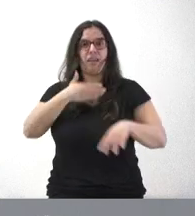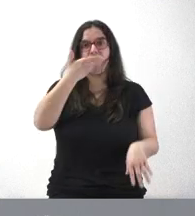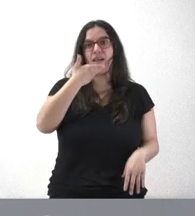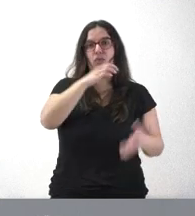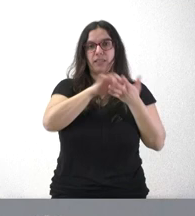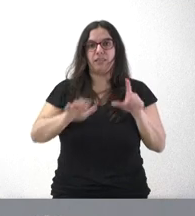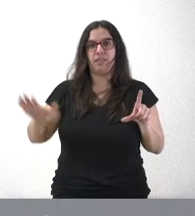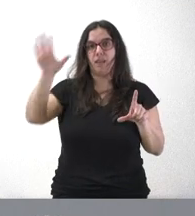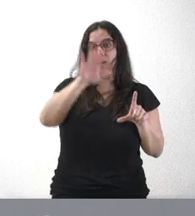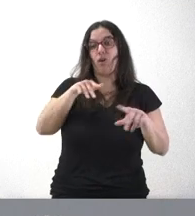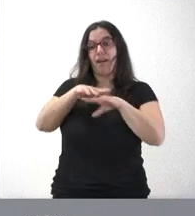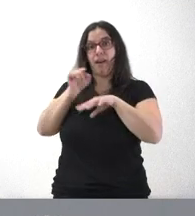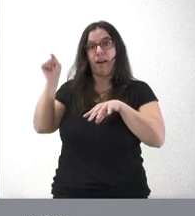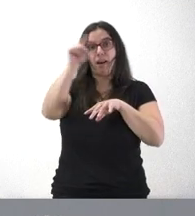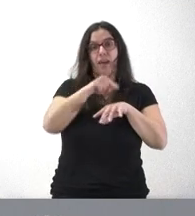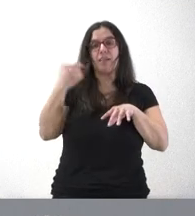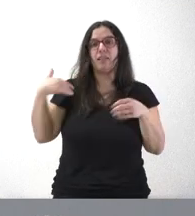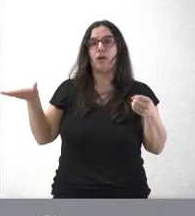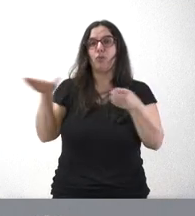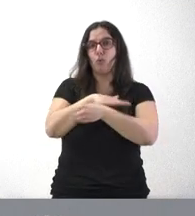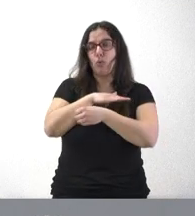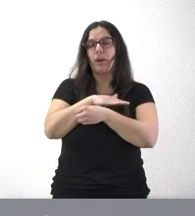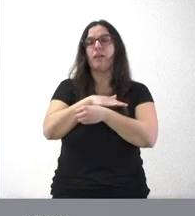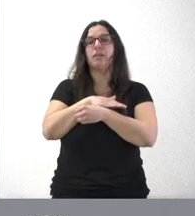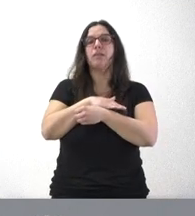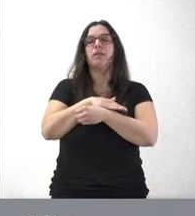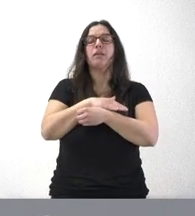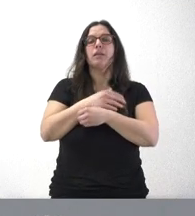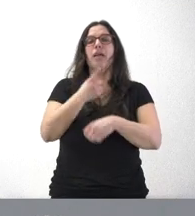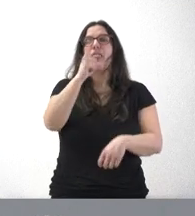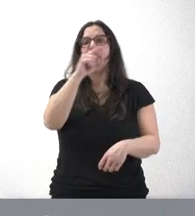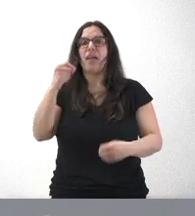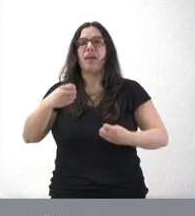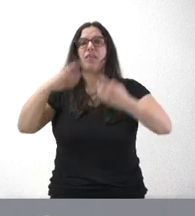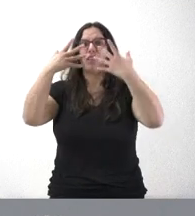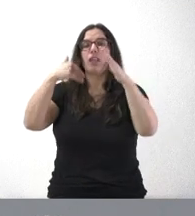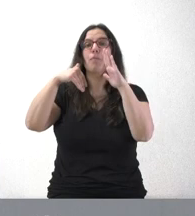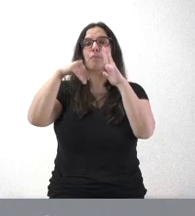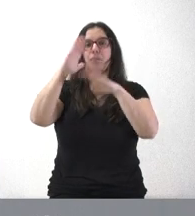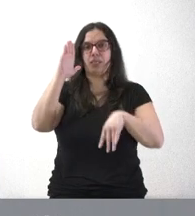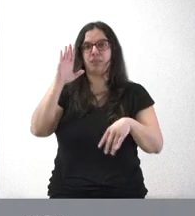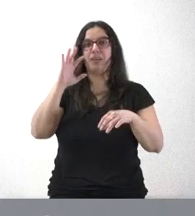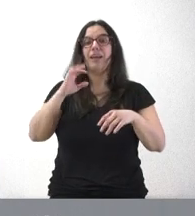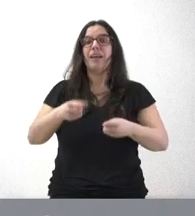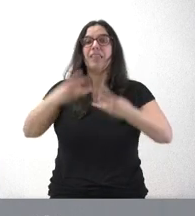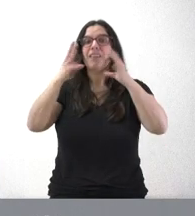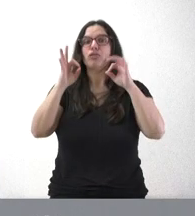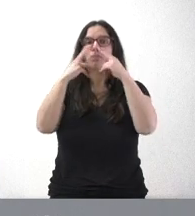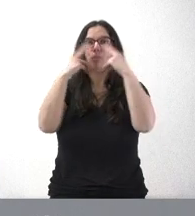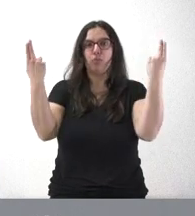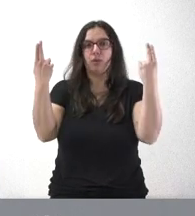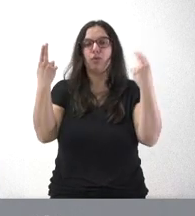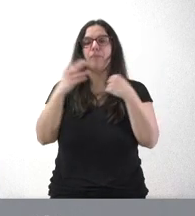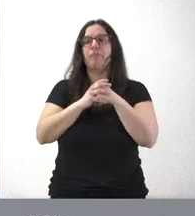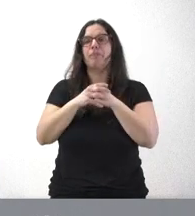que estas redes atienden ya las necesidades térmicas de más de 100 edificios públicos. Tienen ustedes los